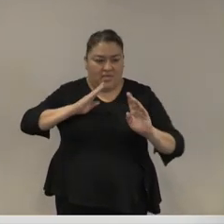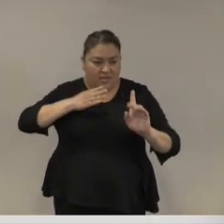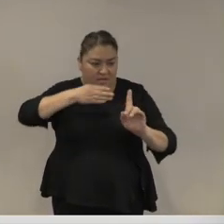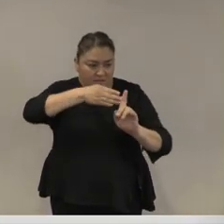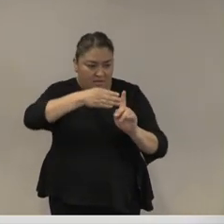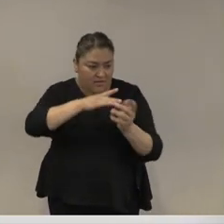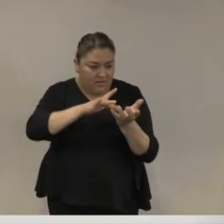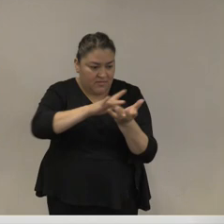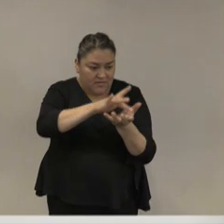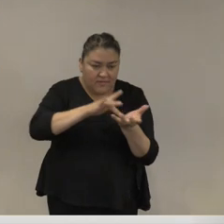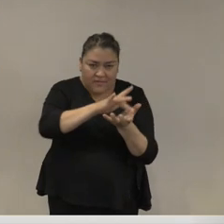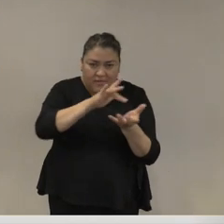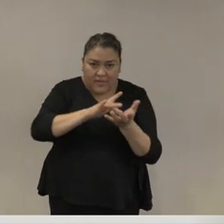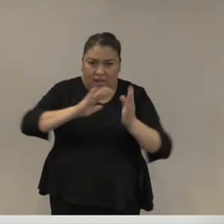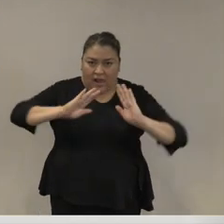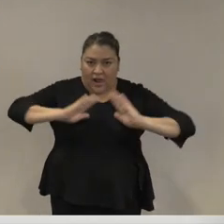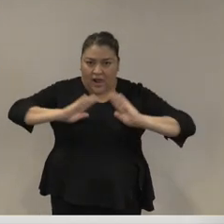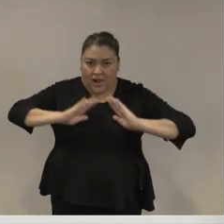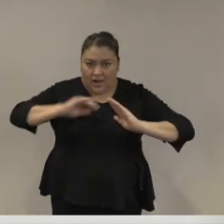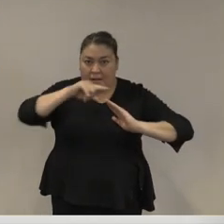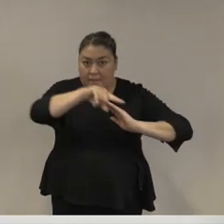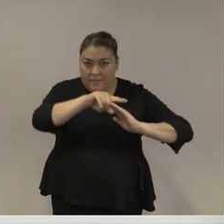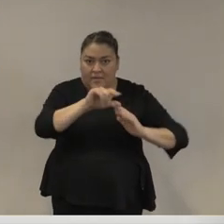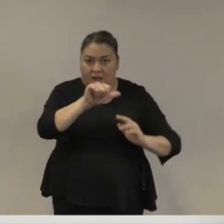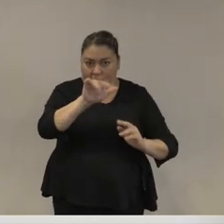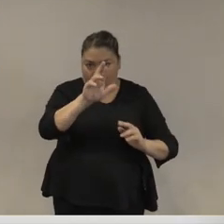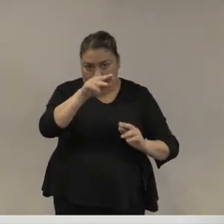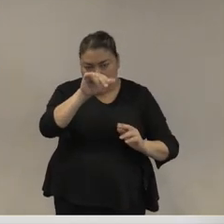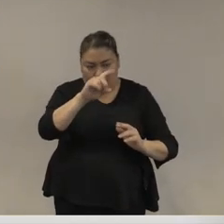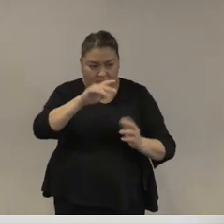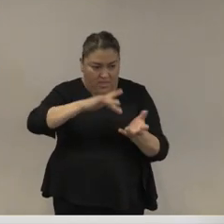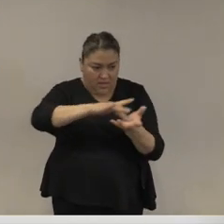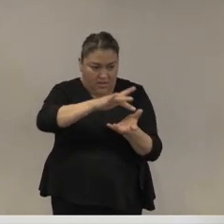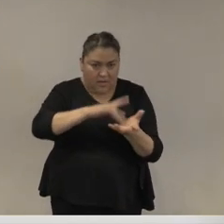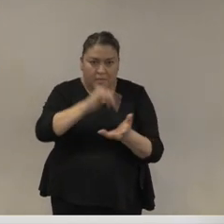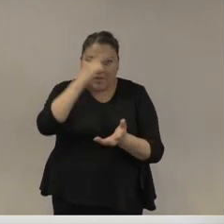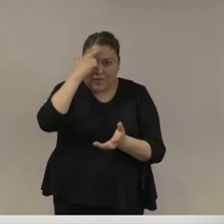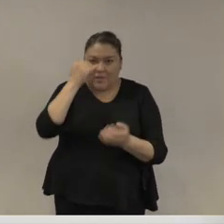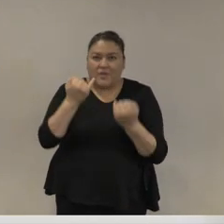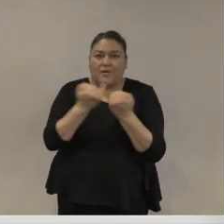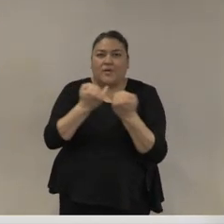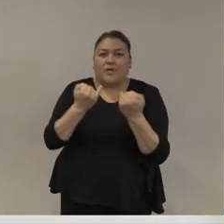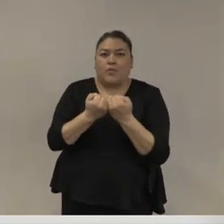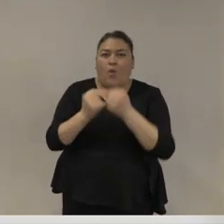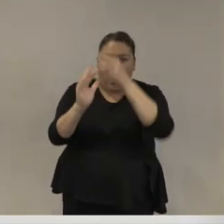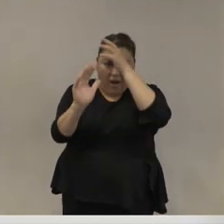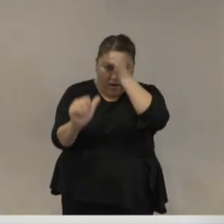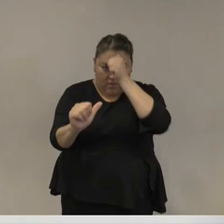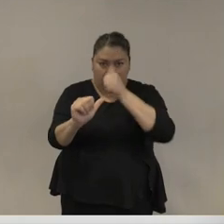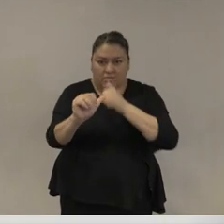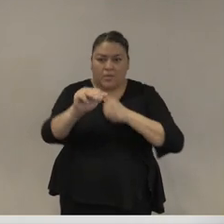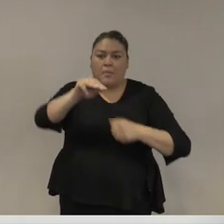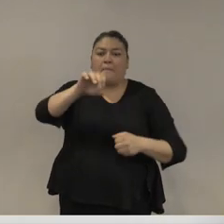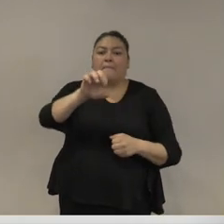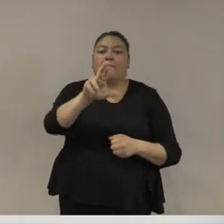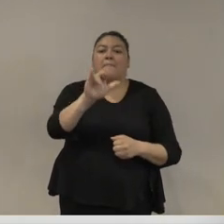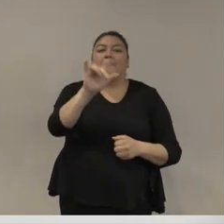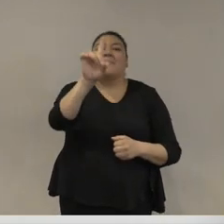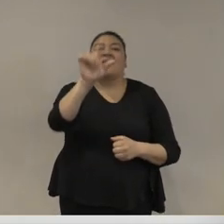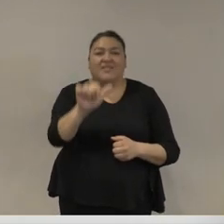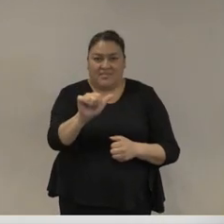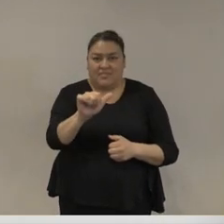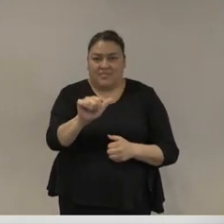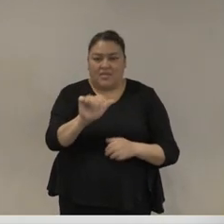aliado privilegiado pero además vía la iniciativa Mérida va a tener ya un marco